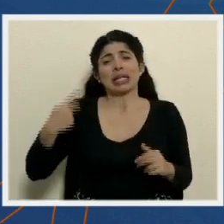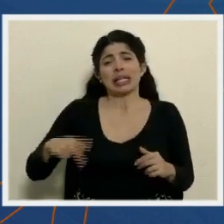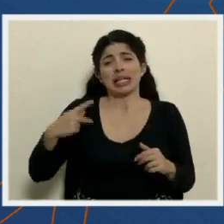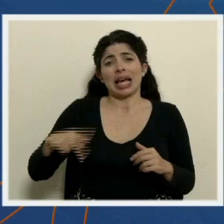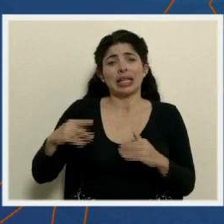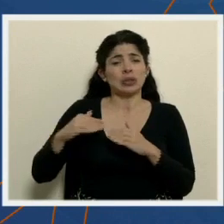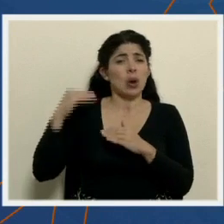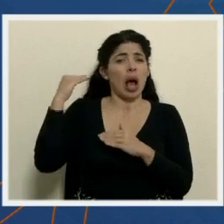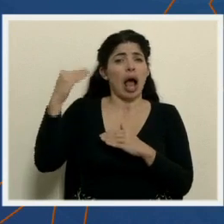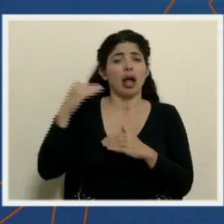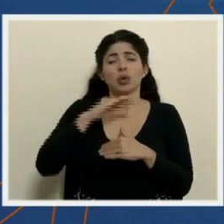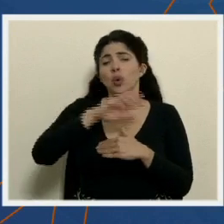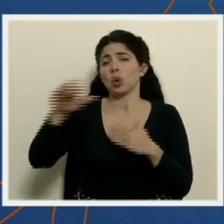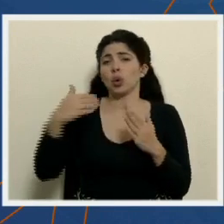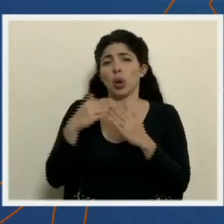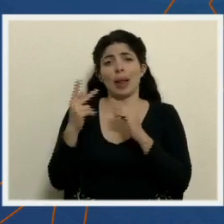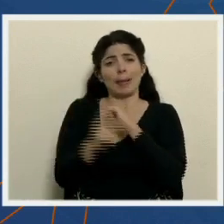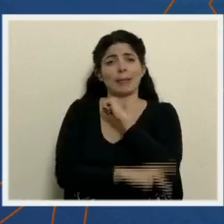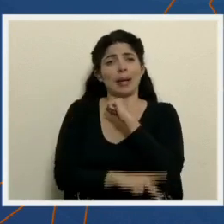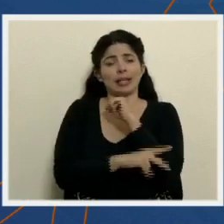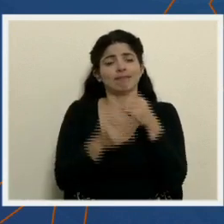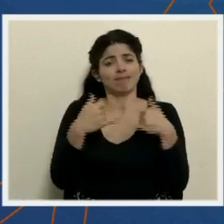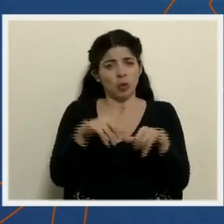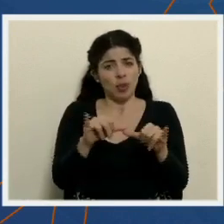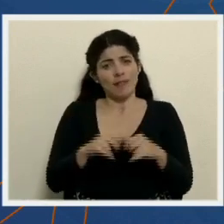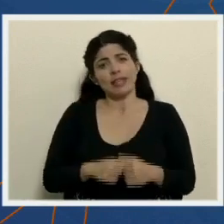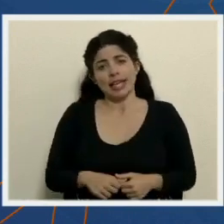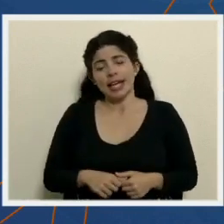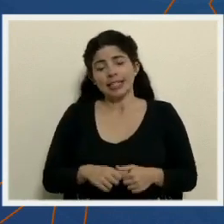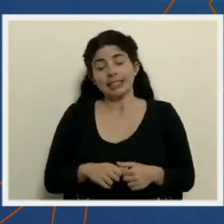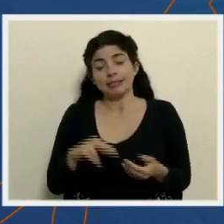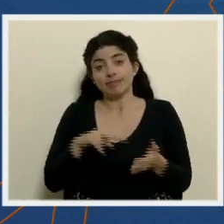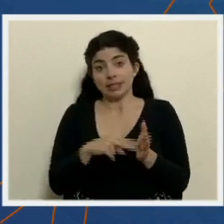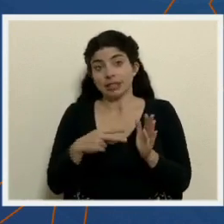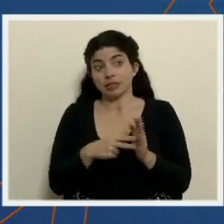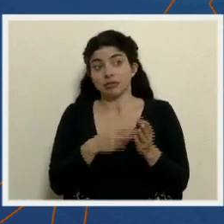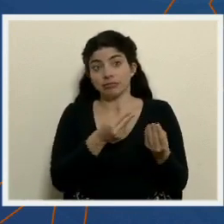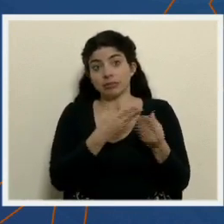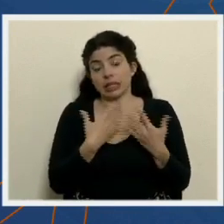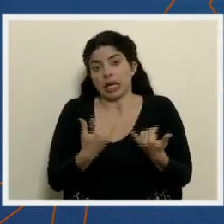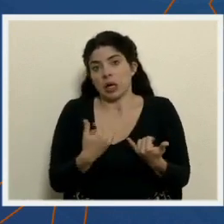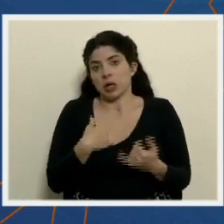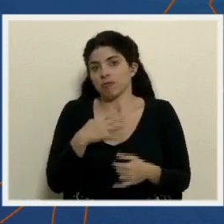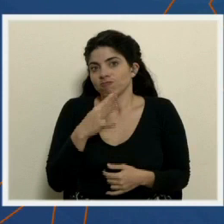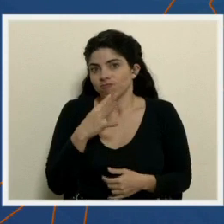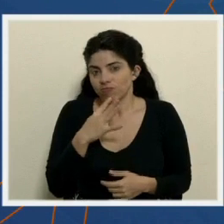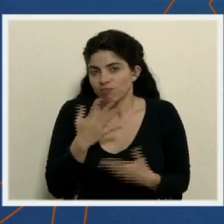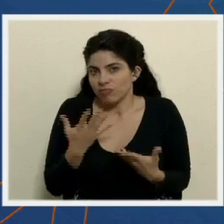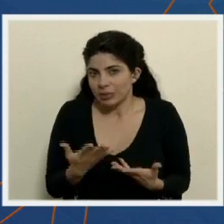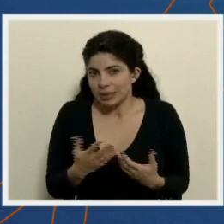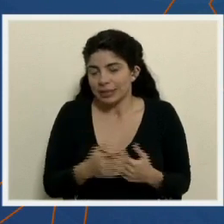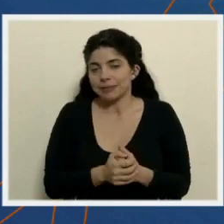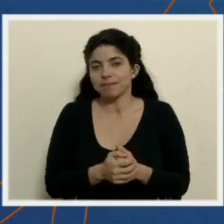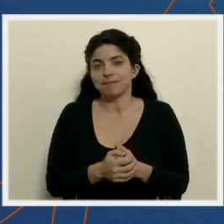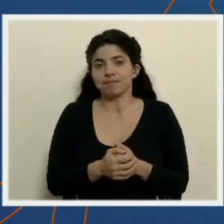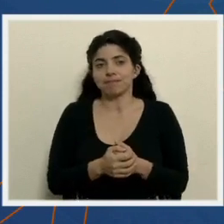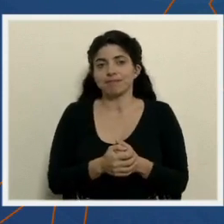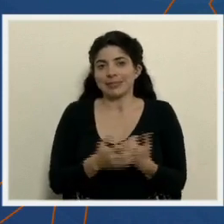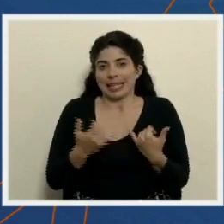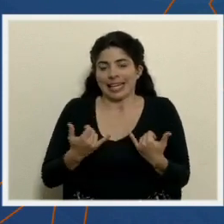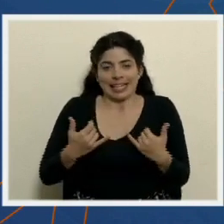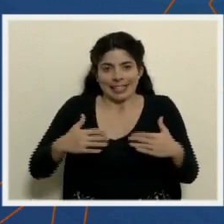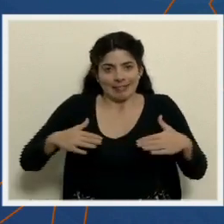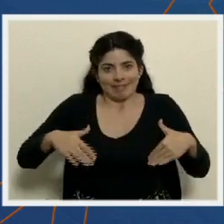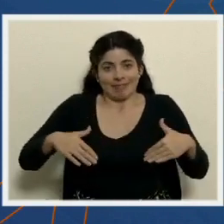cantonal en todo el país. Esto nos lleva a comentar que no es aún el